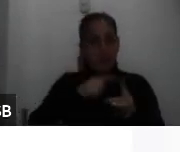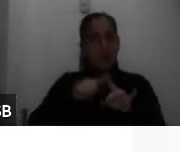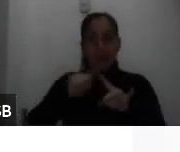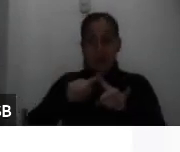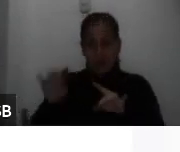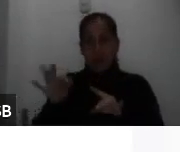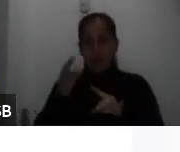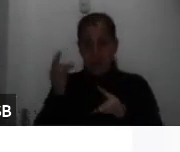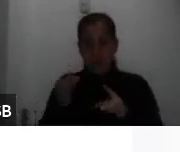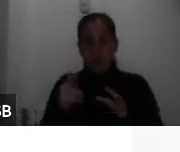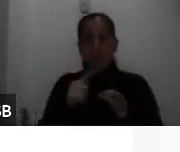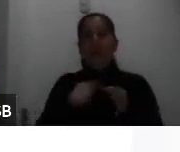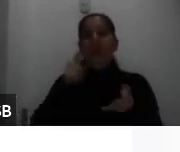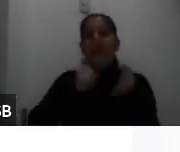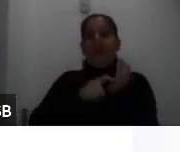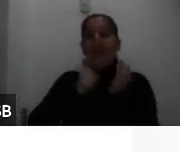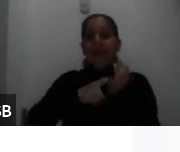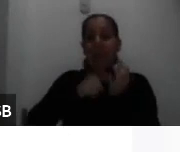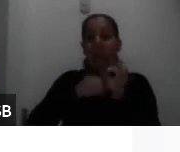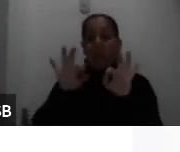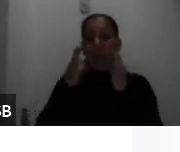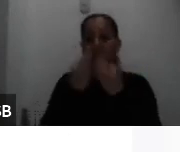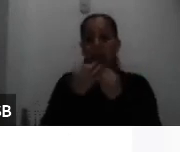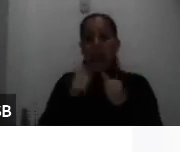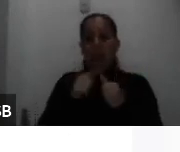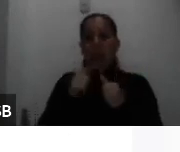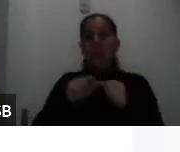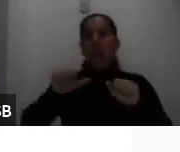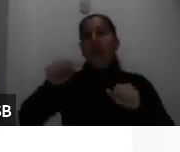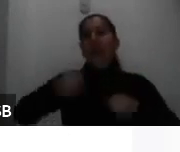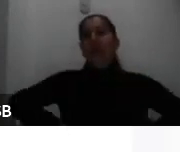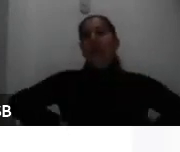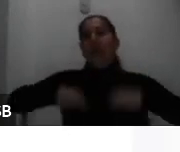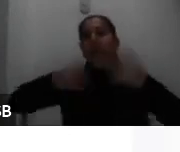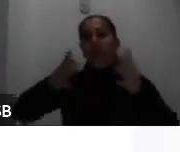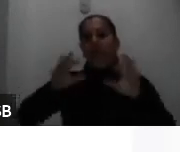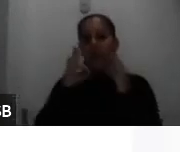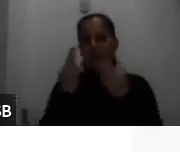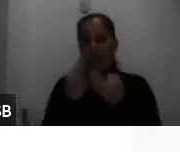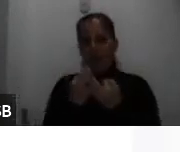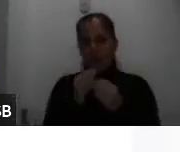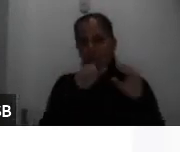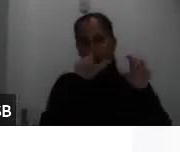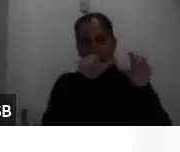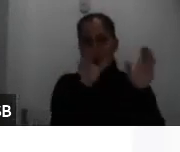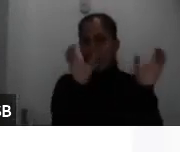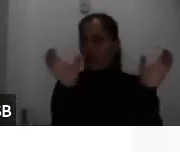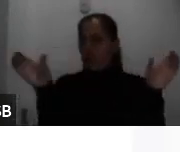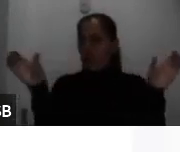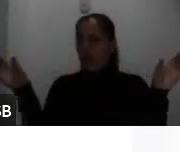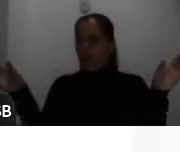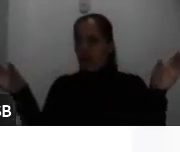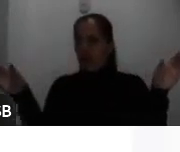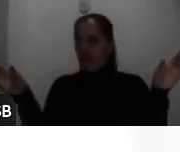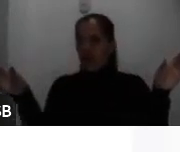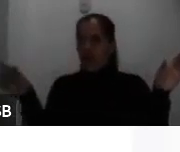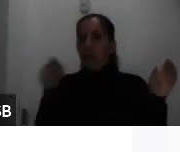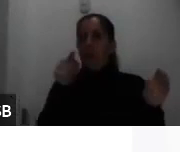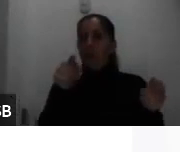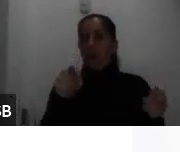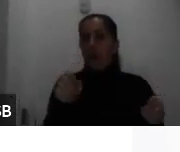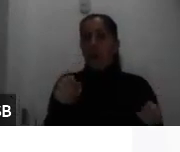la deuda del grupo familiar y gastos del grupo familiar entonces aquí ustedes desde